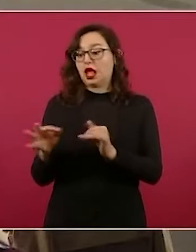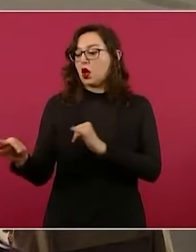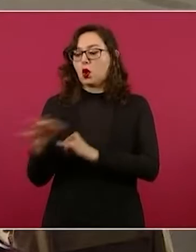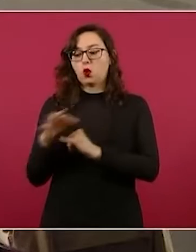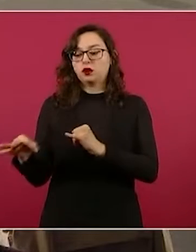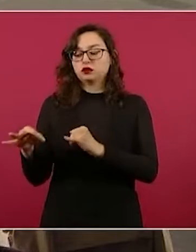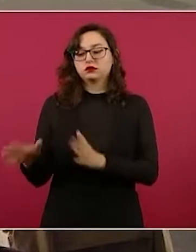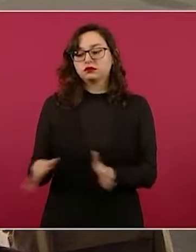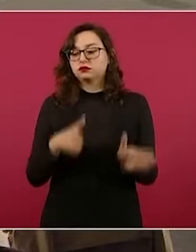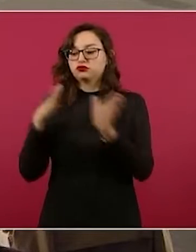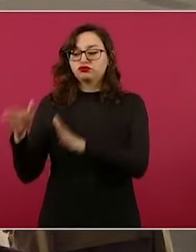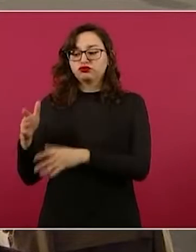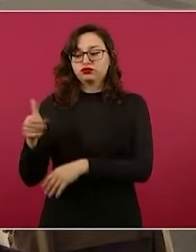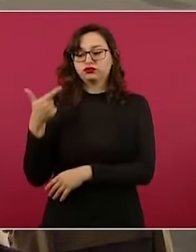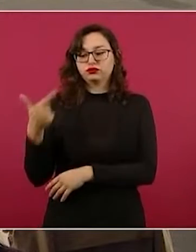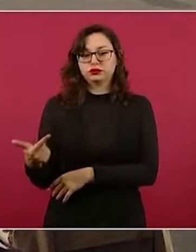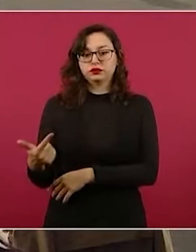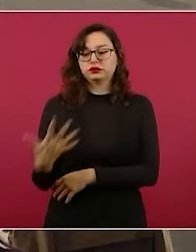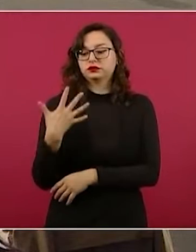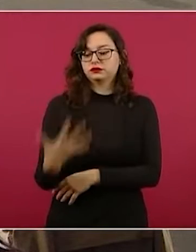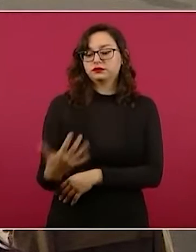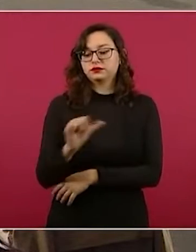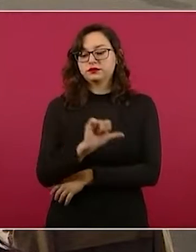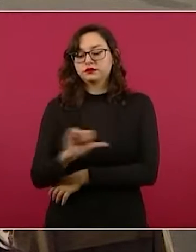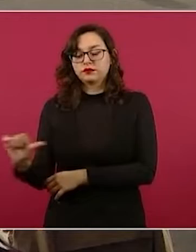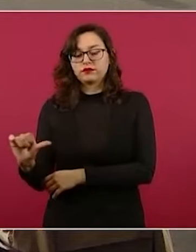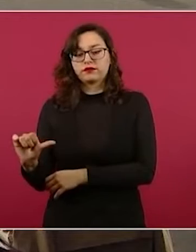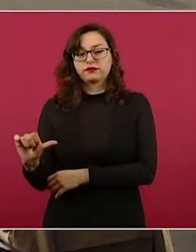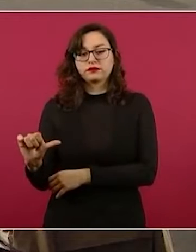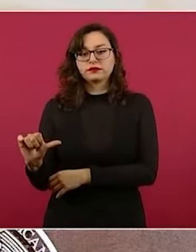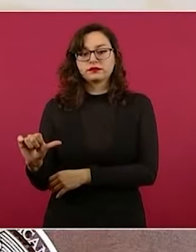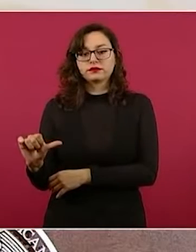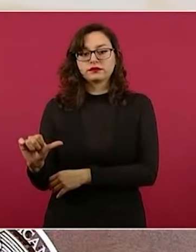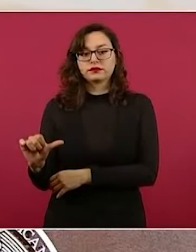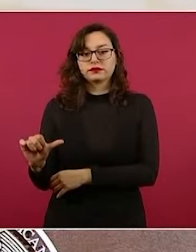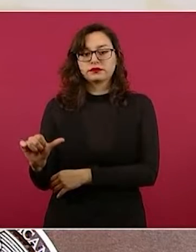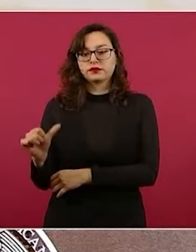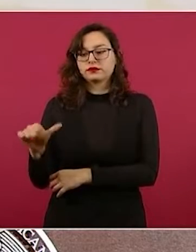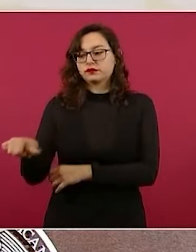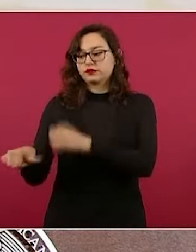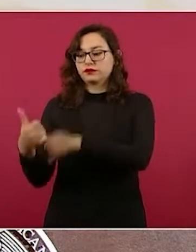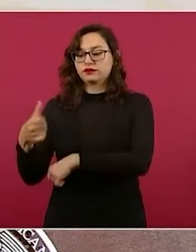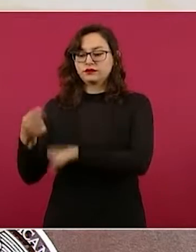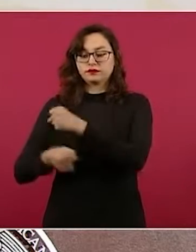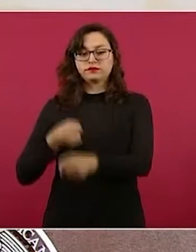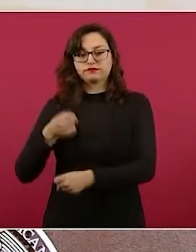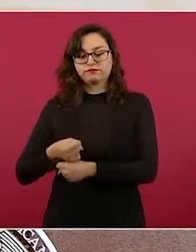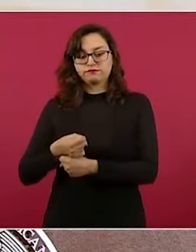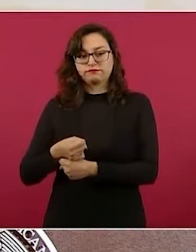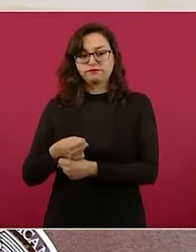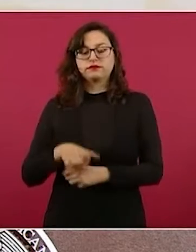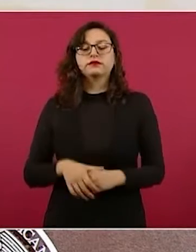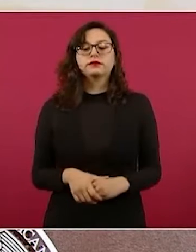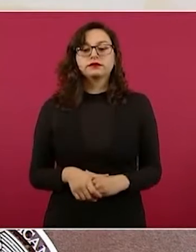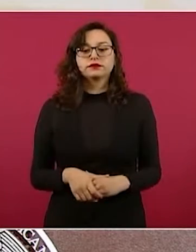que está en el cuadrito rosa al final de la imagen, que son niñas y niños de 5 a 11 años de edad. Para ese